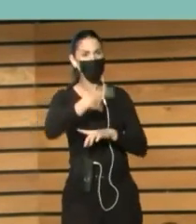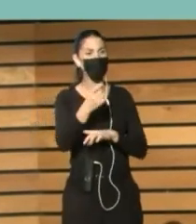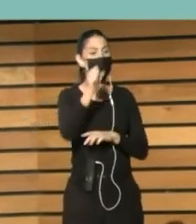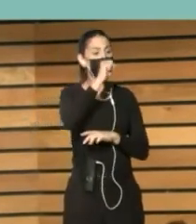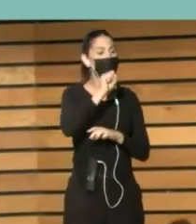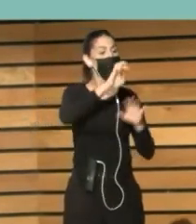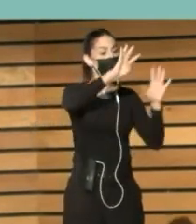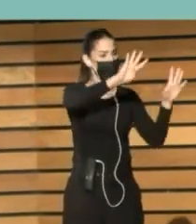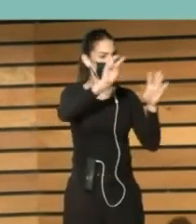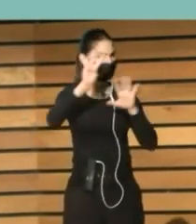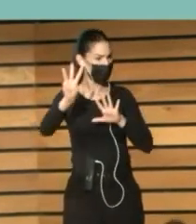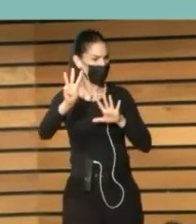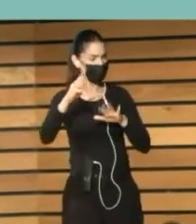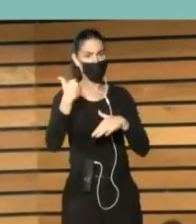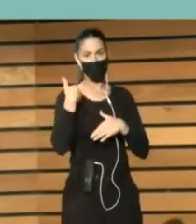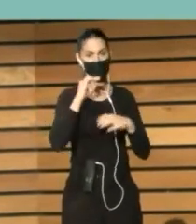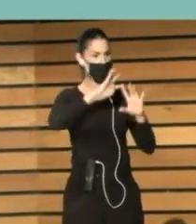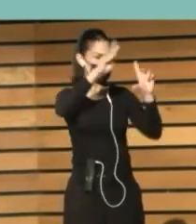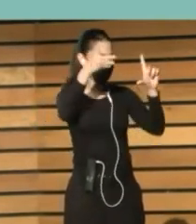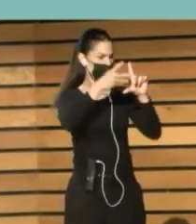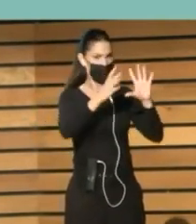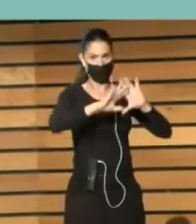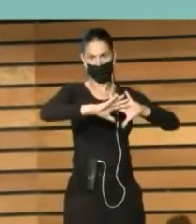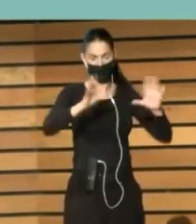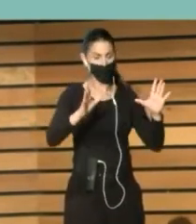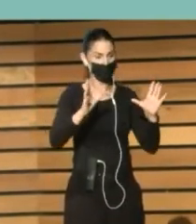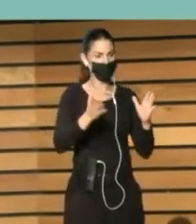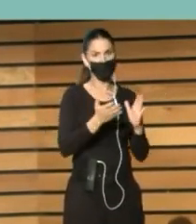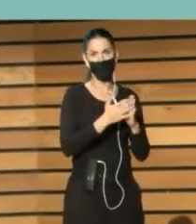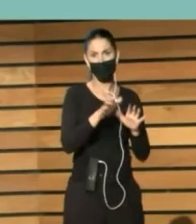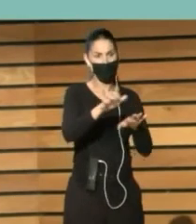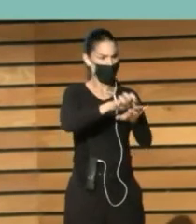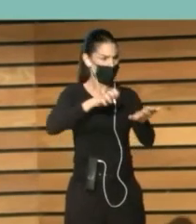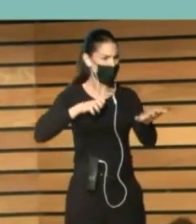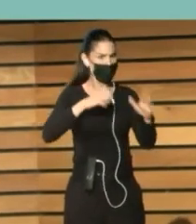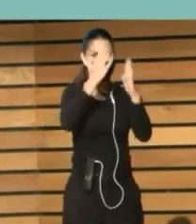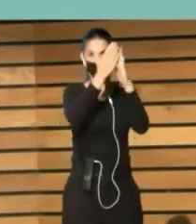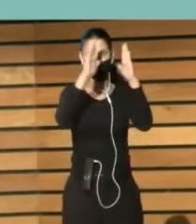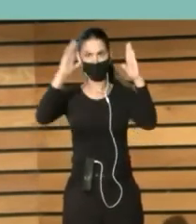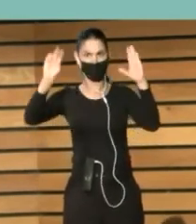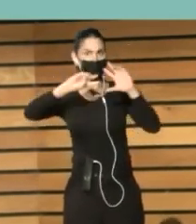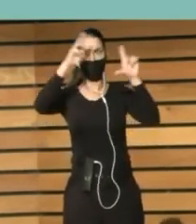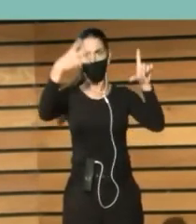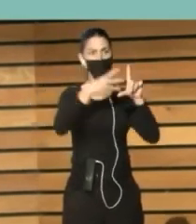98 Ya se había establecido Internet Y la mayor parte De las bibliotecas Estaban conectadas A la red